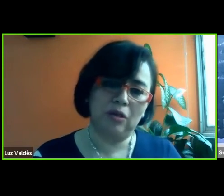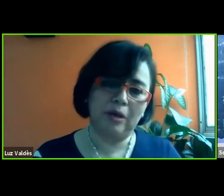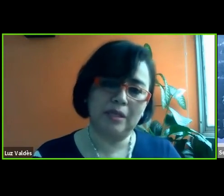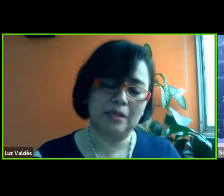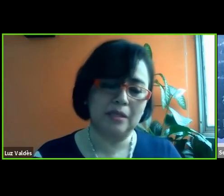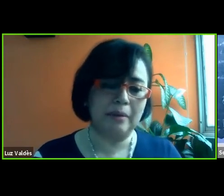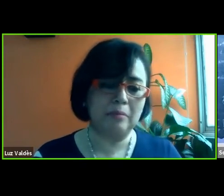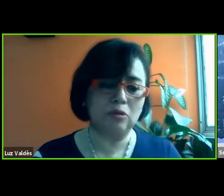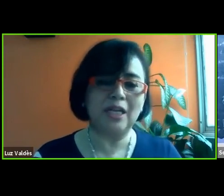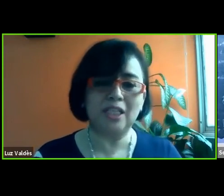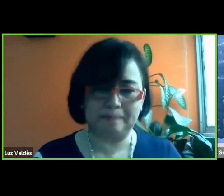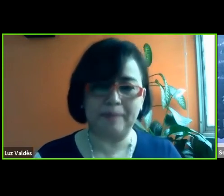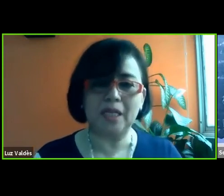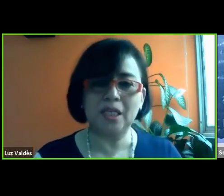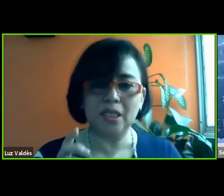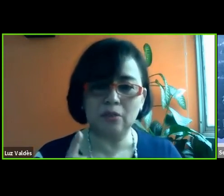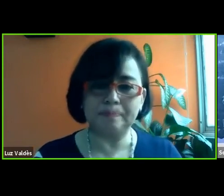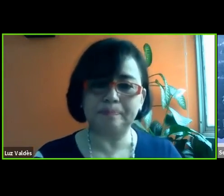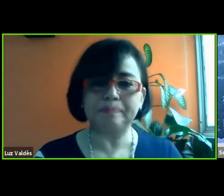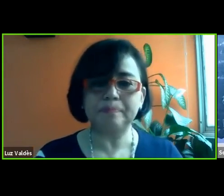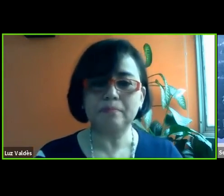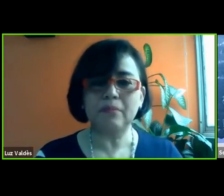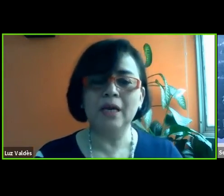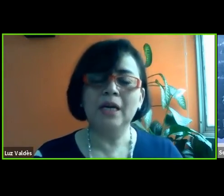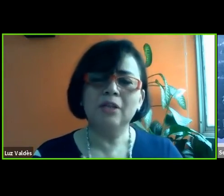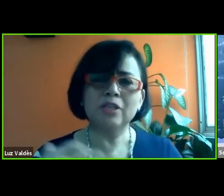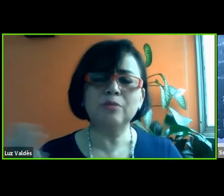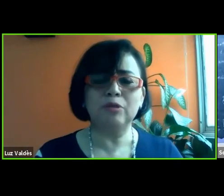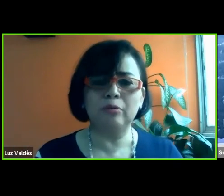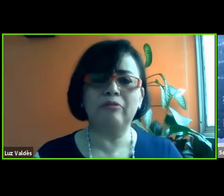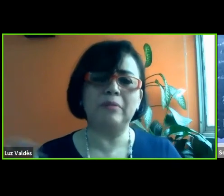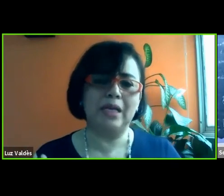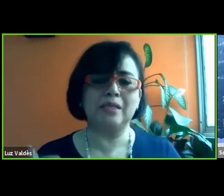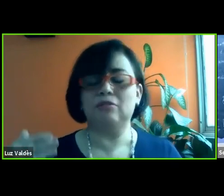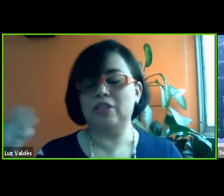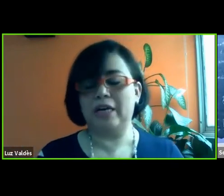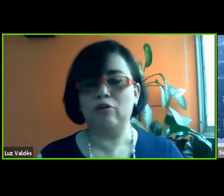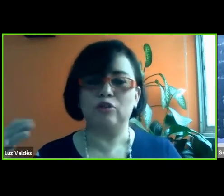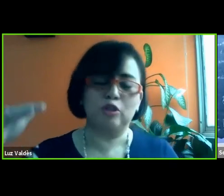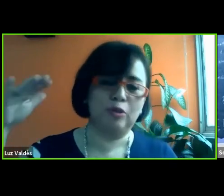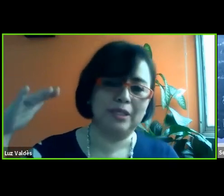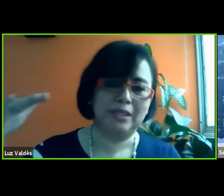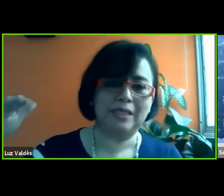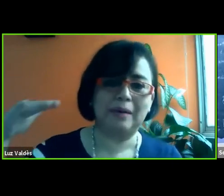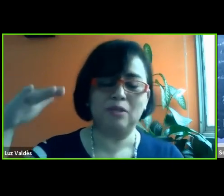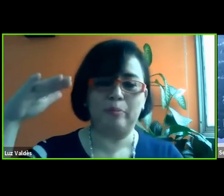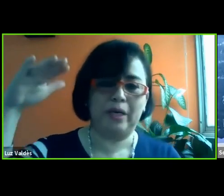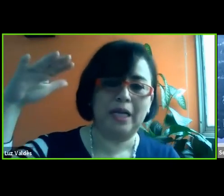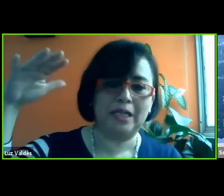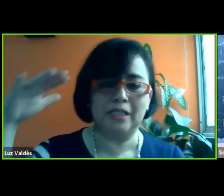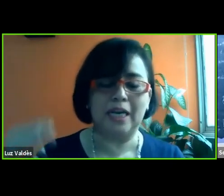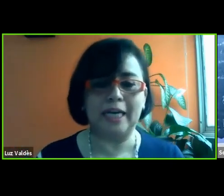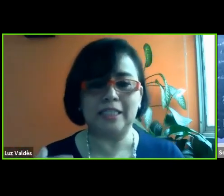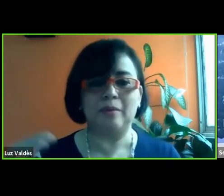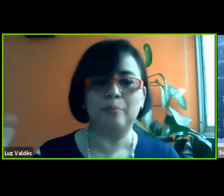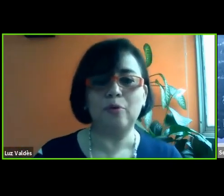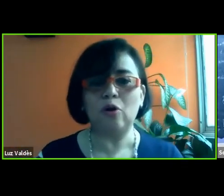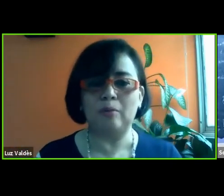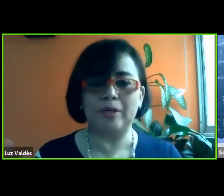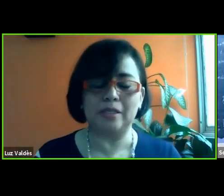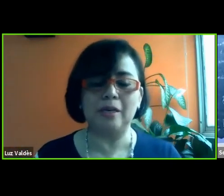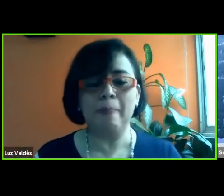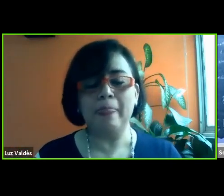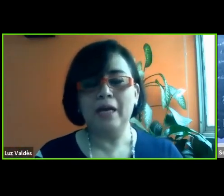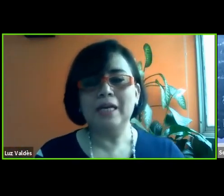convocatoria que necesitábamos leche, leche nido. Entonces, bueno, hubo familias que nos llegaron con sus botes, ya sabes, súper grandes de leche, en